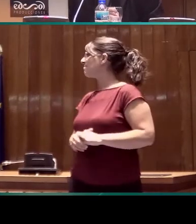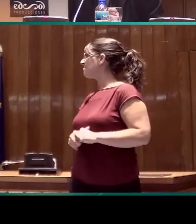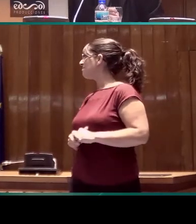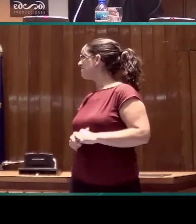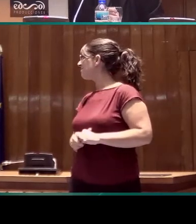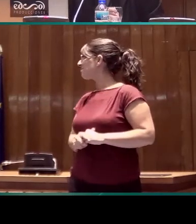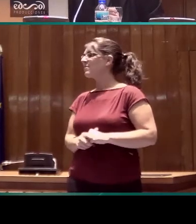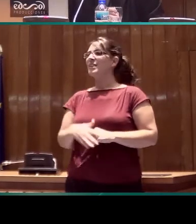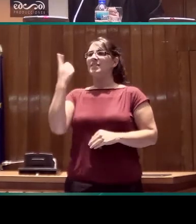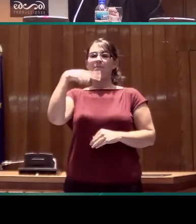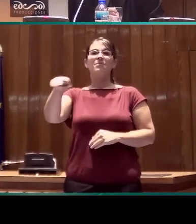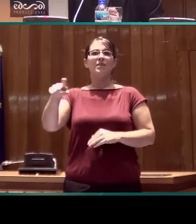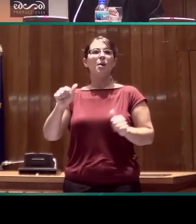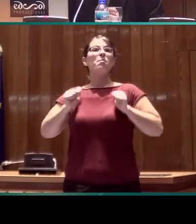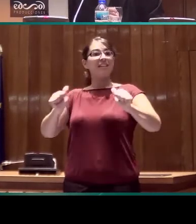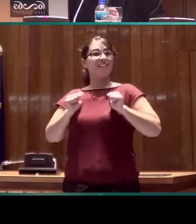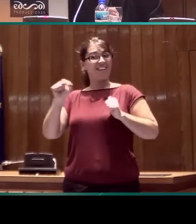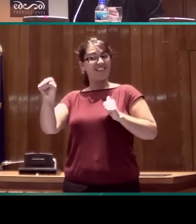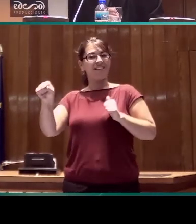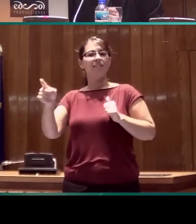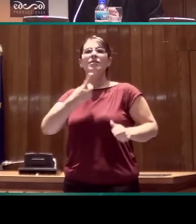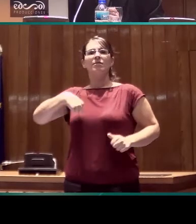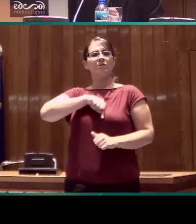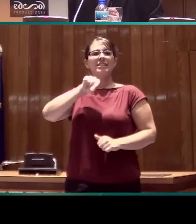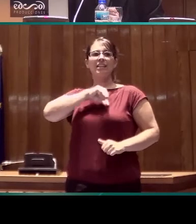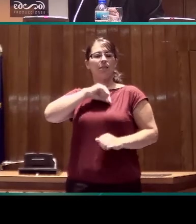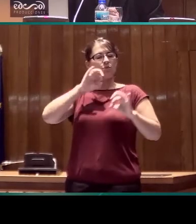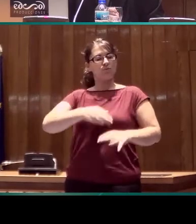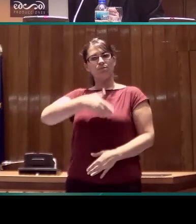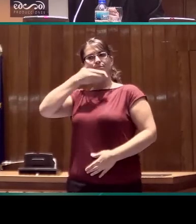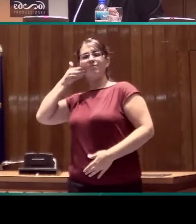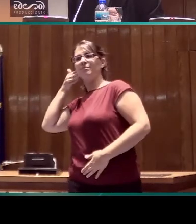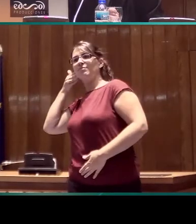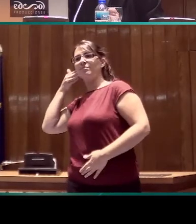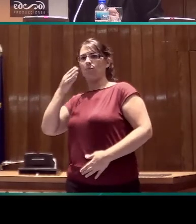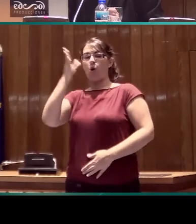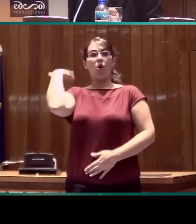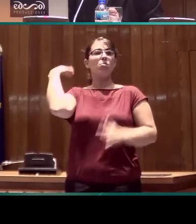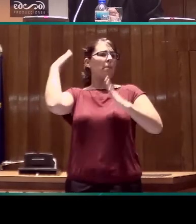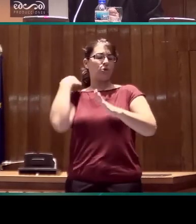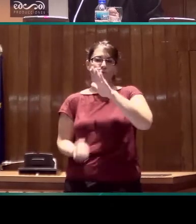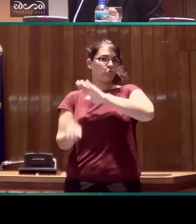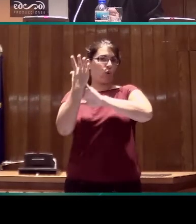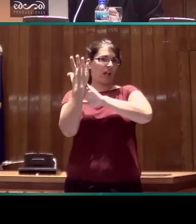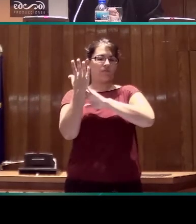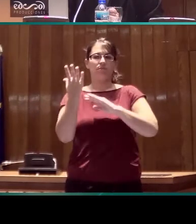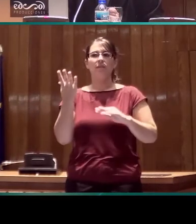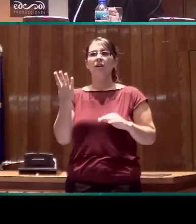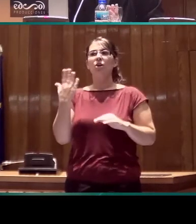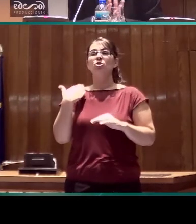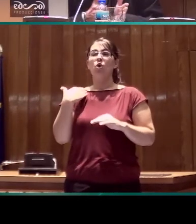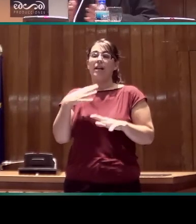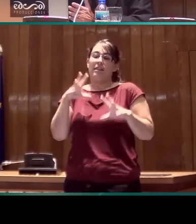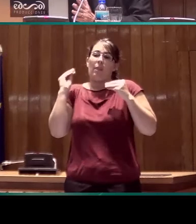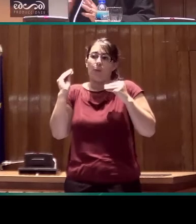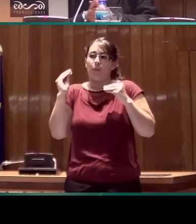Es un máster del que nosotros nos sentimos muy, muy, muy orgullosos. surgió en un determinado momento. Entiendo que han pasado